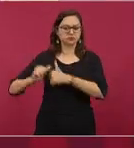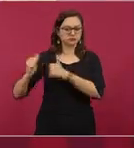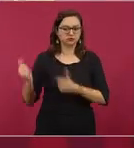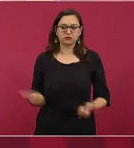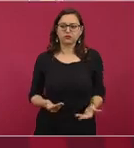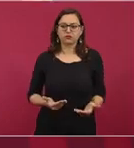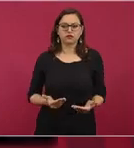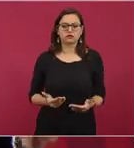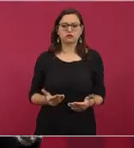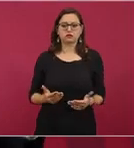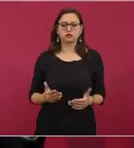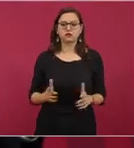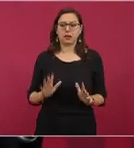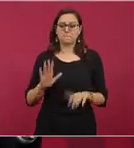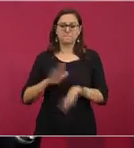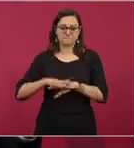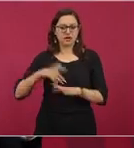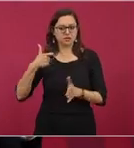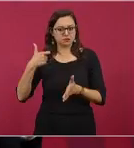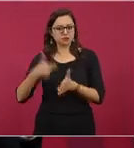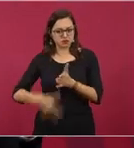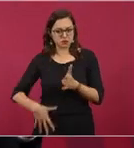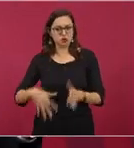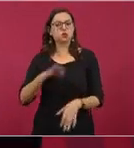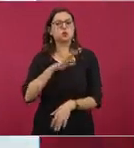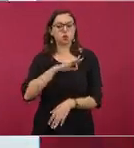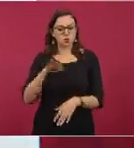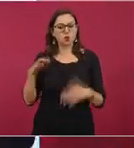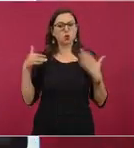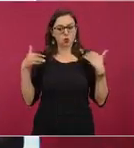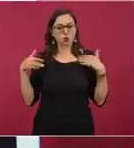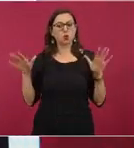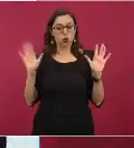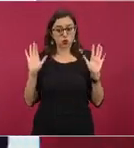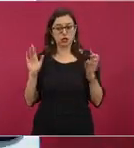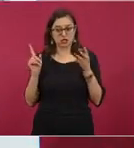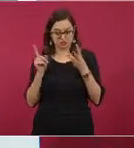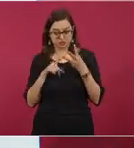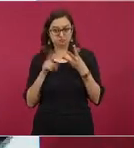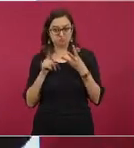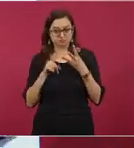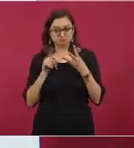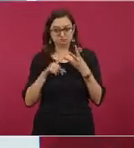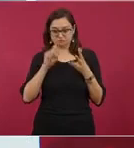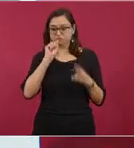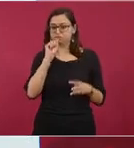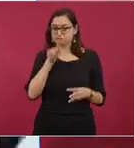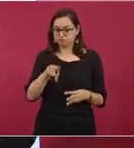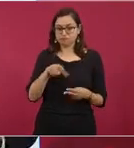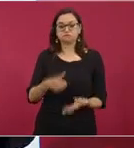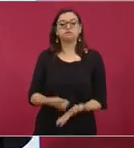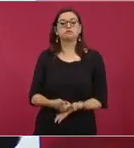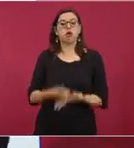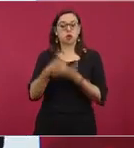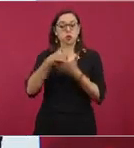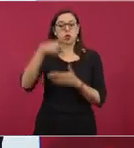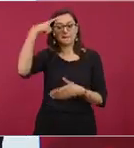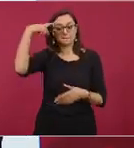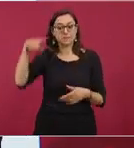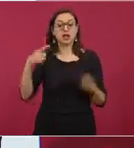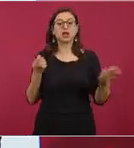a mejores precios eso también es un mecanismo que